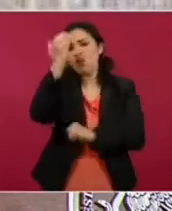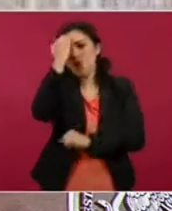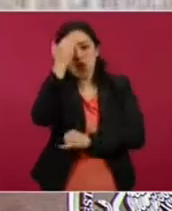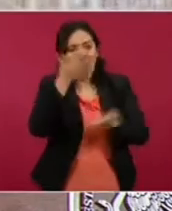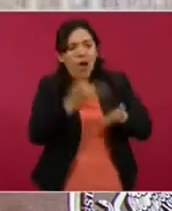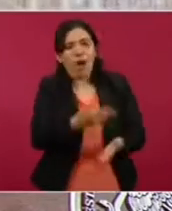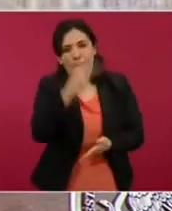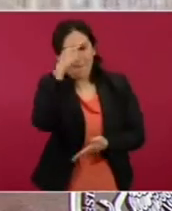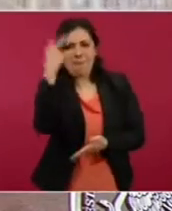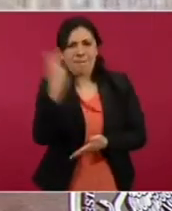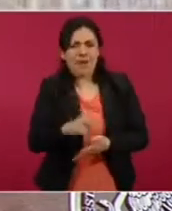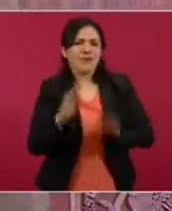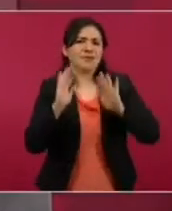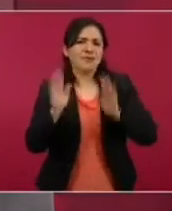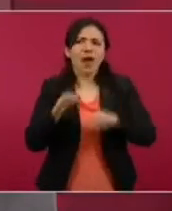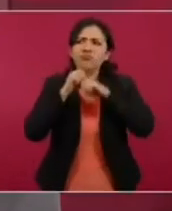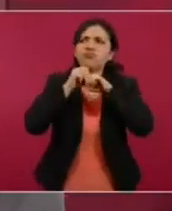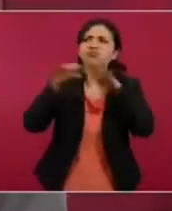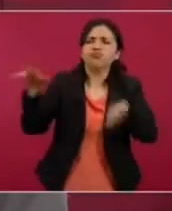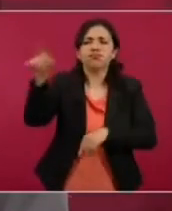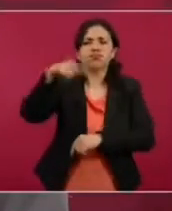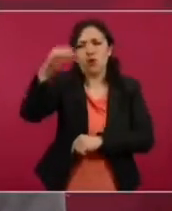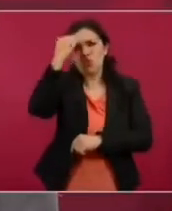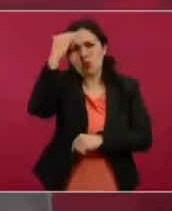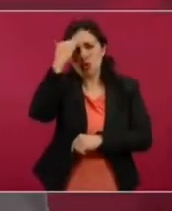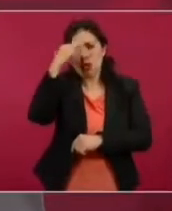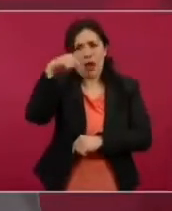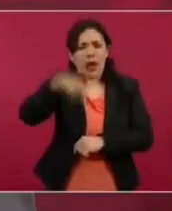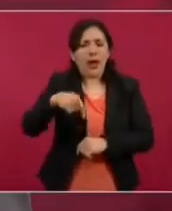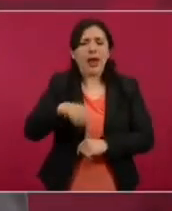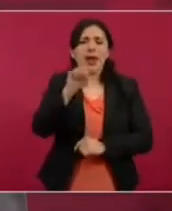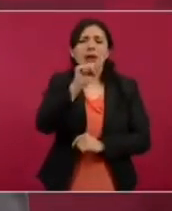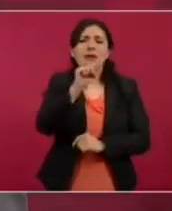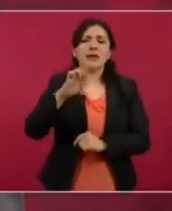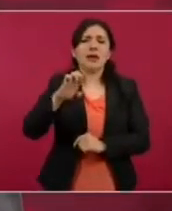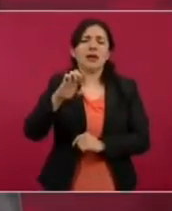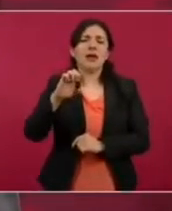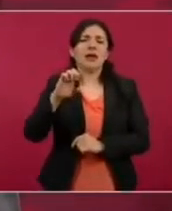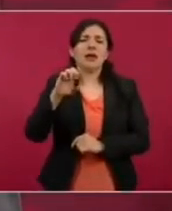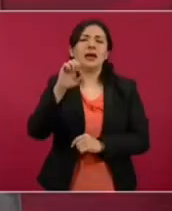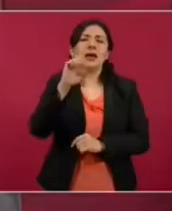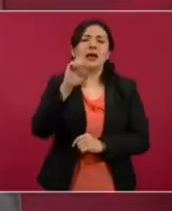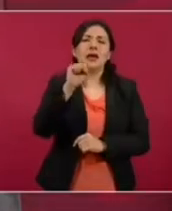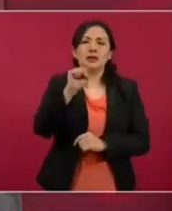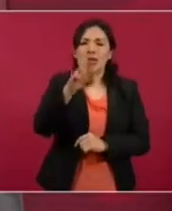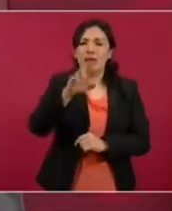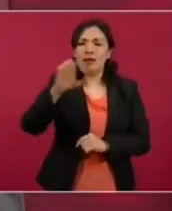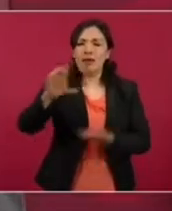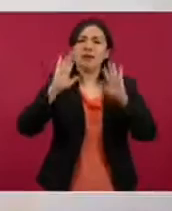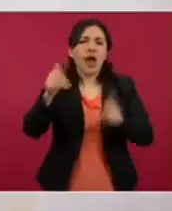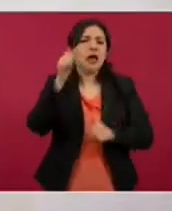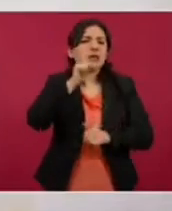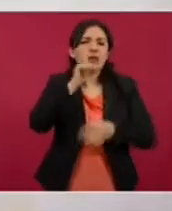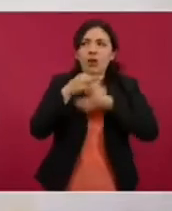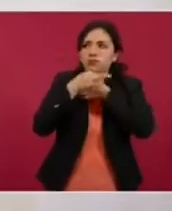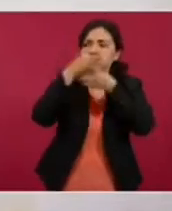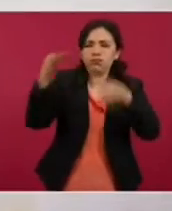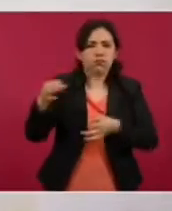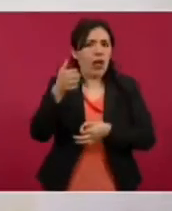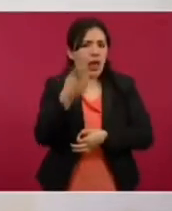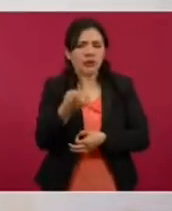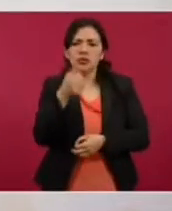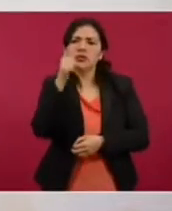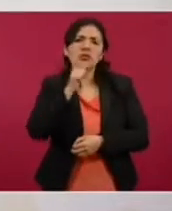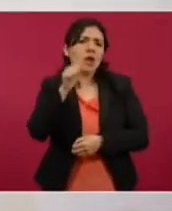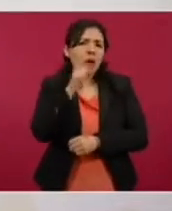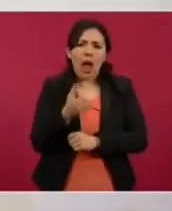la Secretaría de Relaciones Exteriores y va a seguir